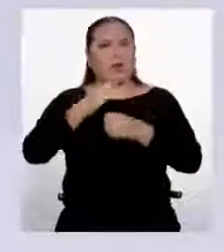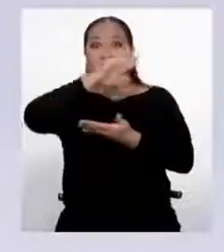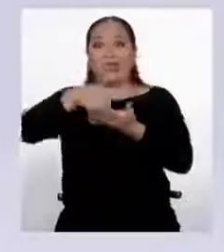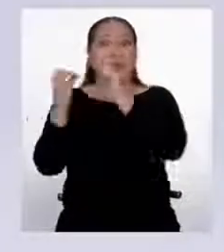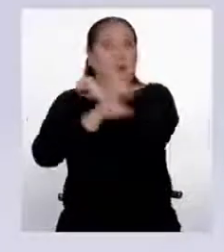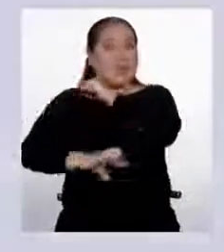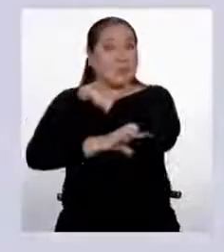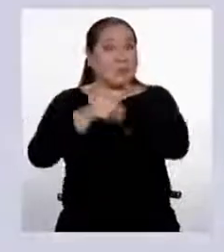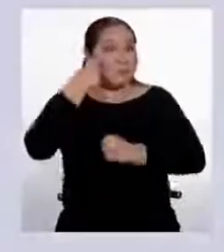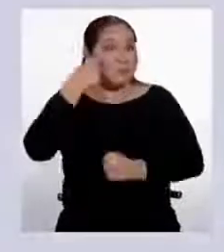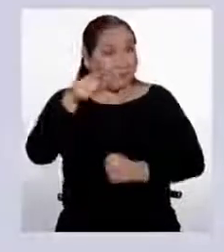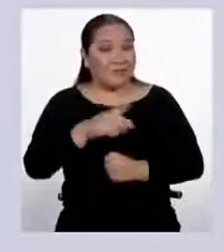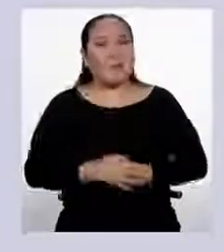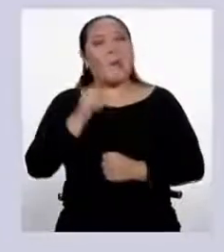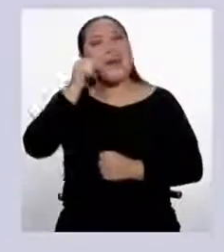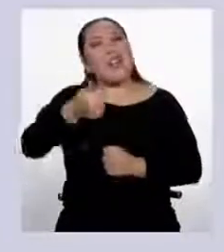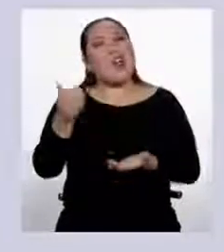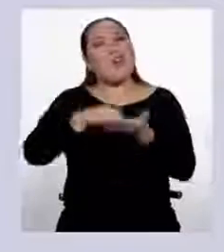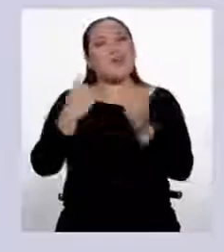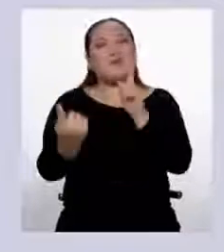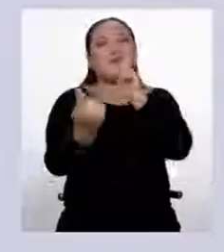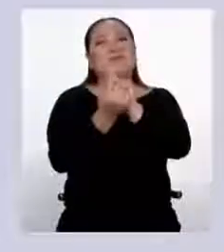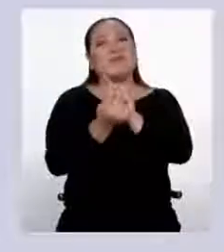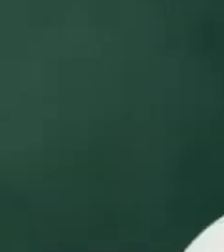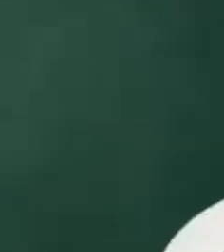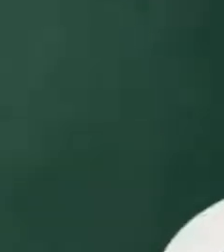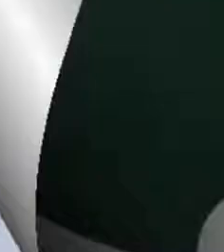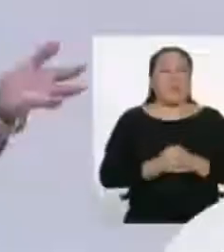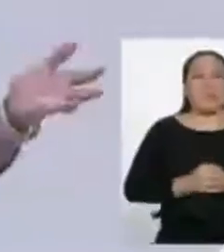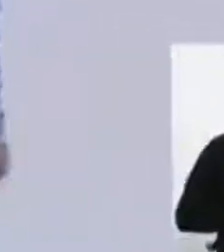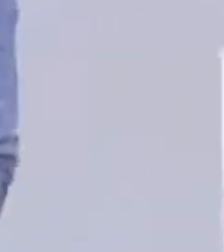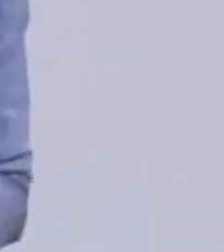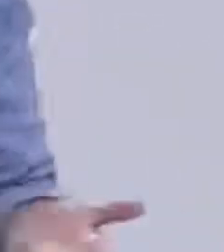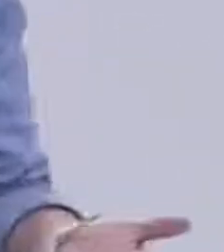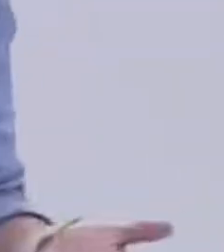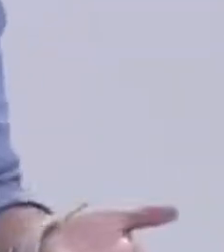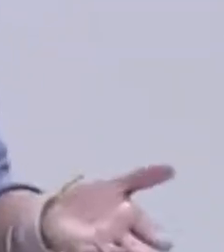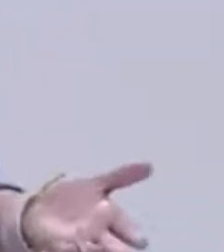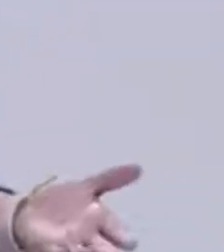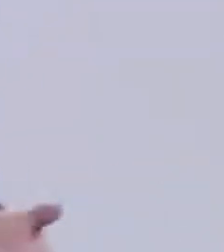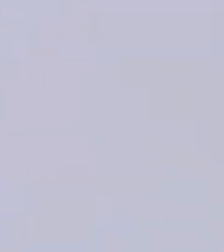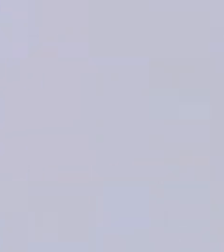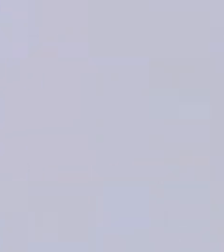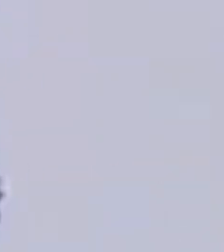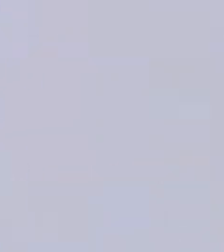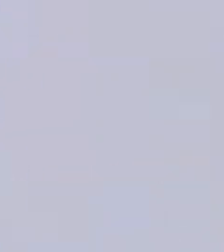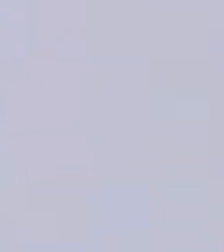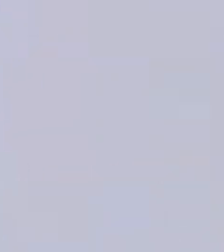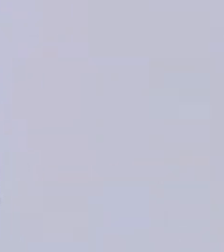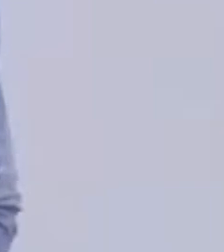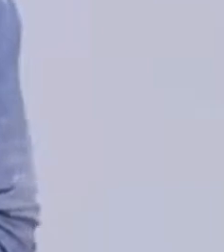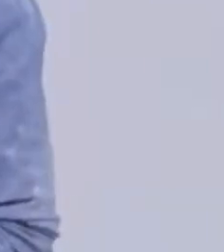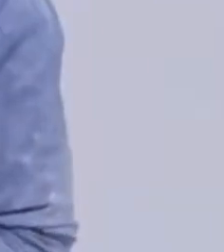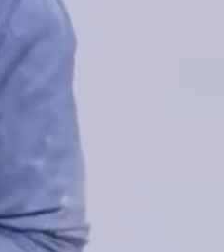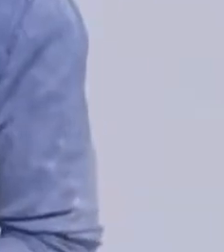Así que tómalo en cuenta. Nos vemos mañana en otra edición de Aprendo en Casa. Amigos y amigas, hemos llegado al final de este programa. Nos vemos mañana en otra